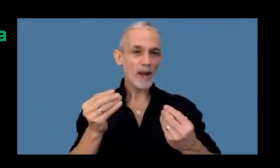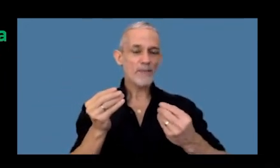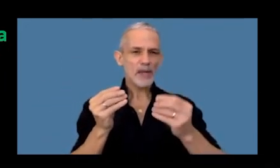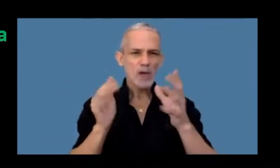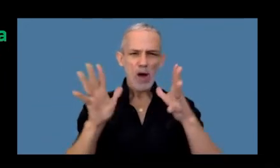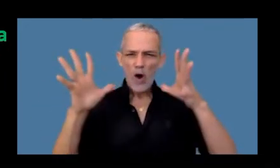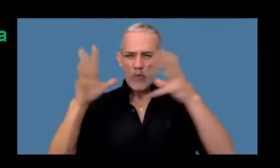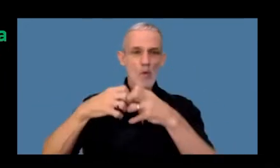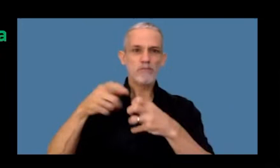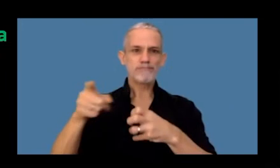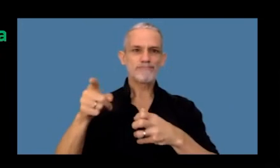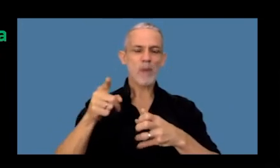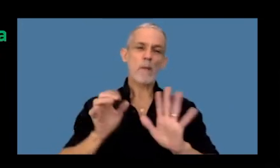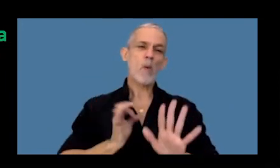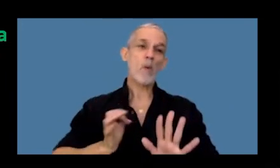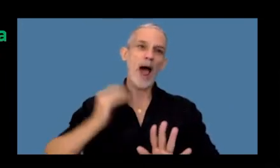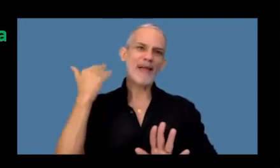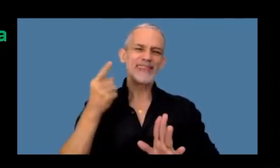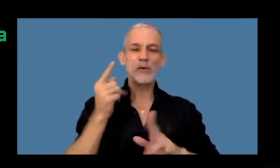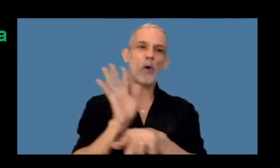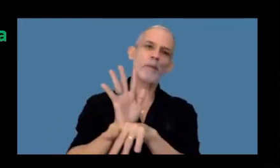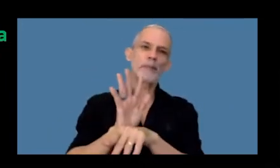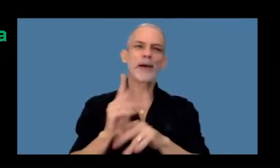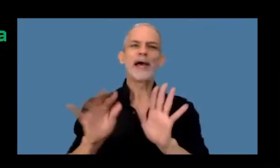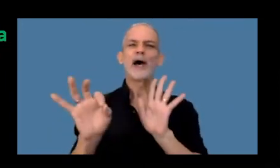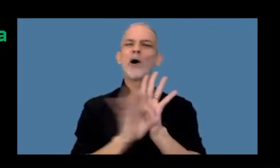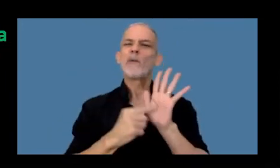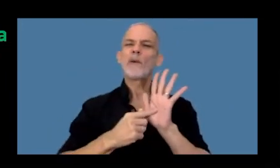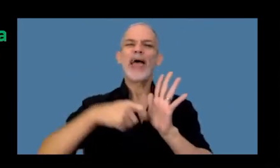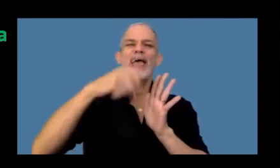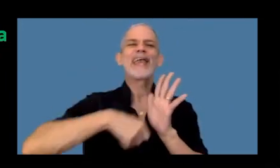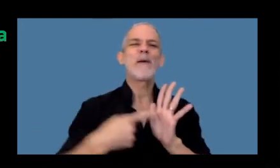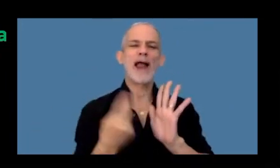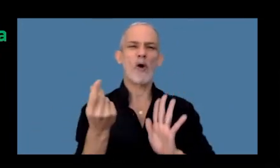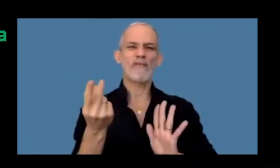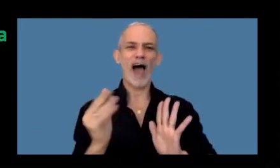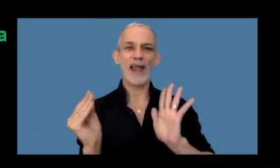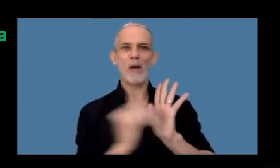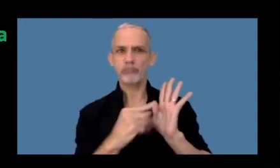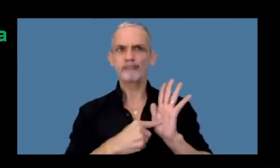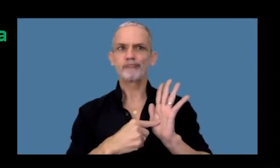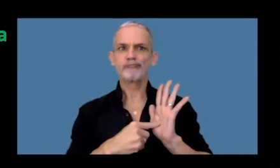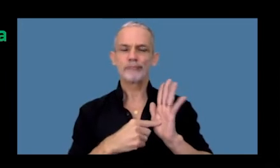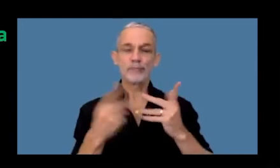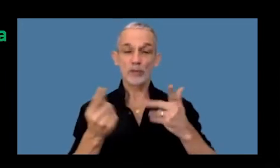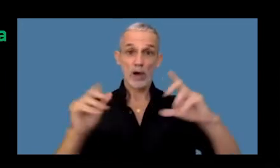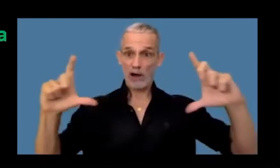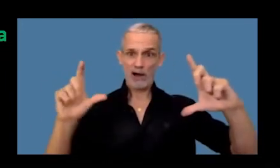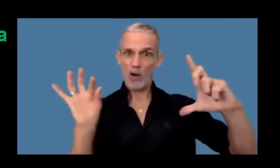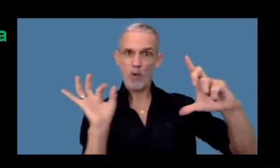encapsularlo y que a la vieja usanza si fuera certificado por un escribano en actas al estar embebido en la